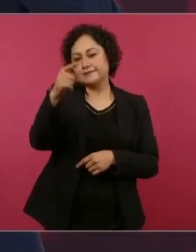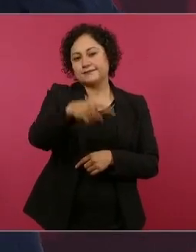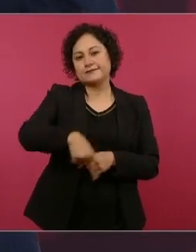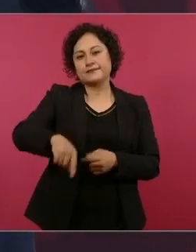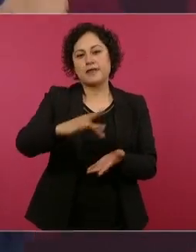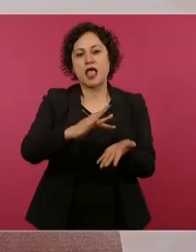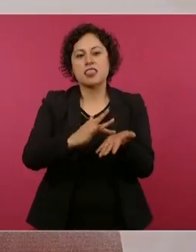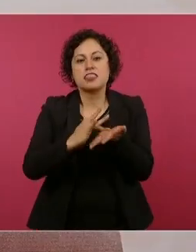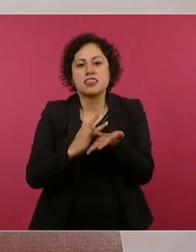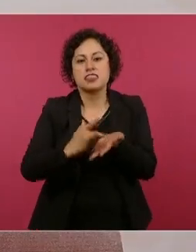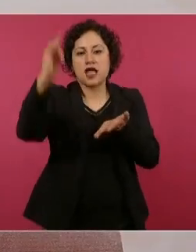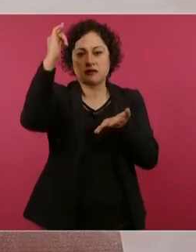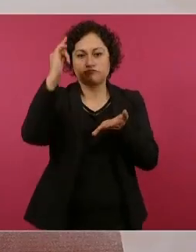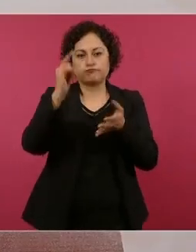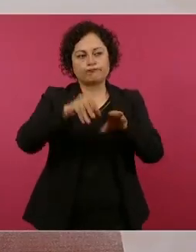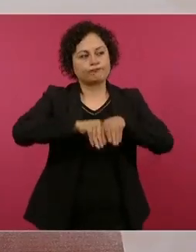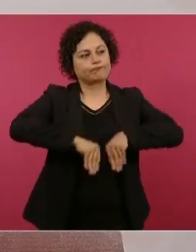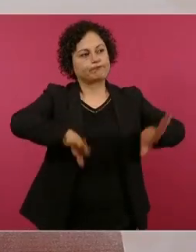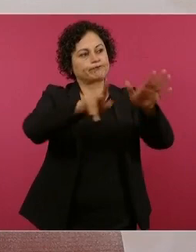ocho columnas.